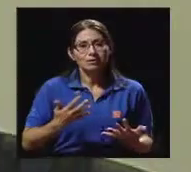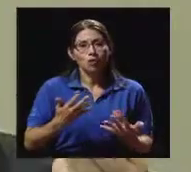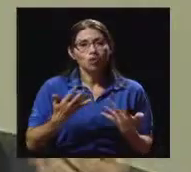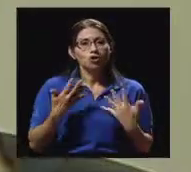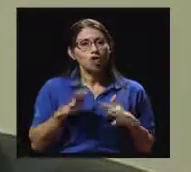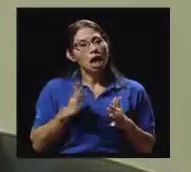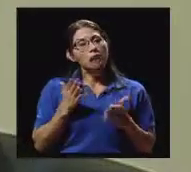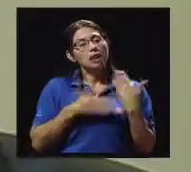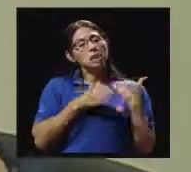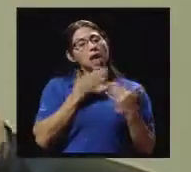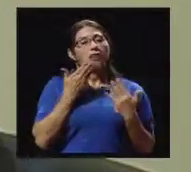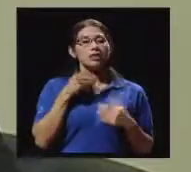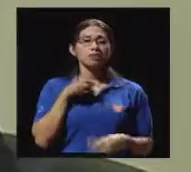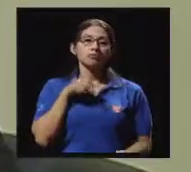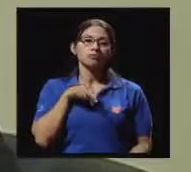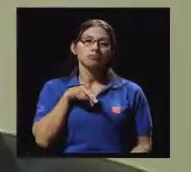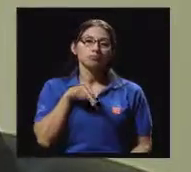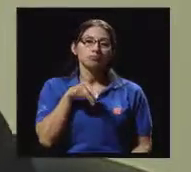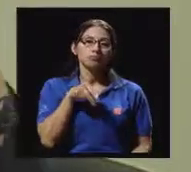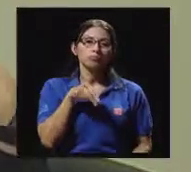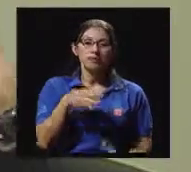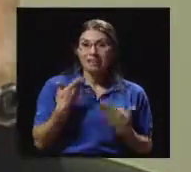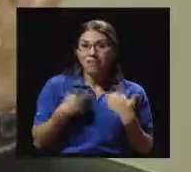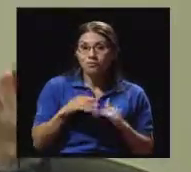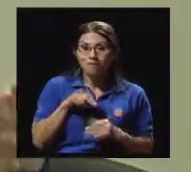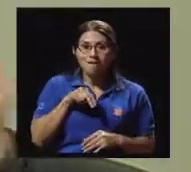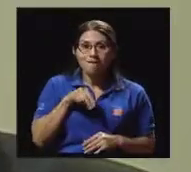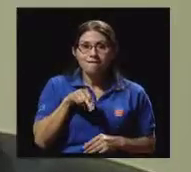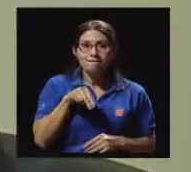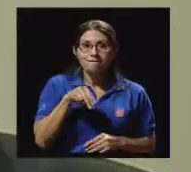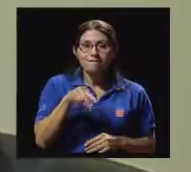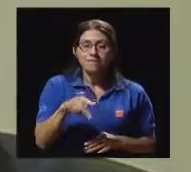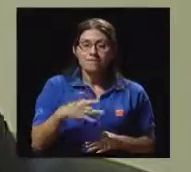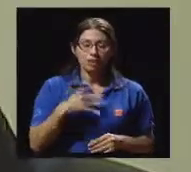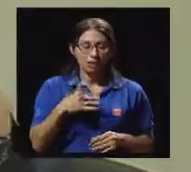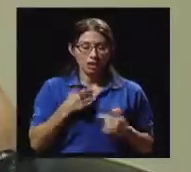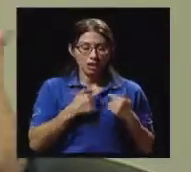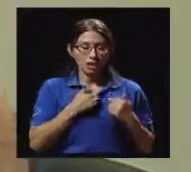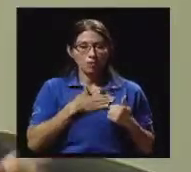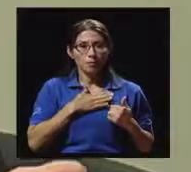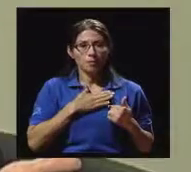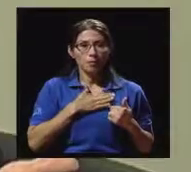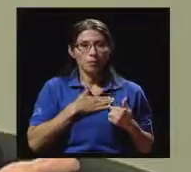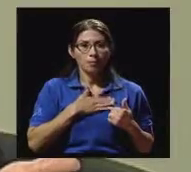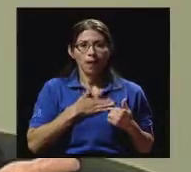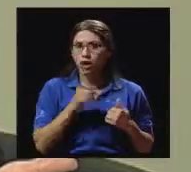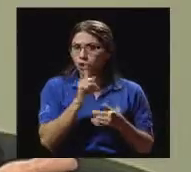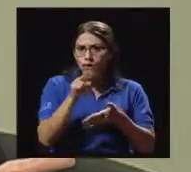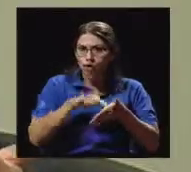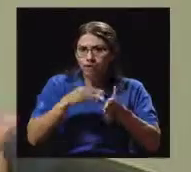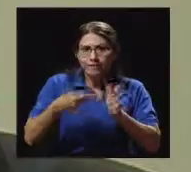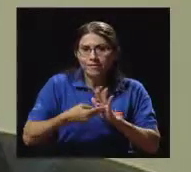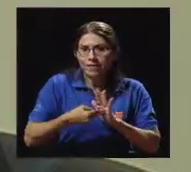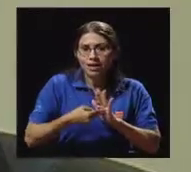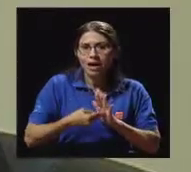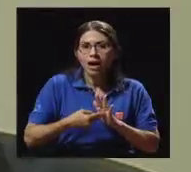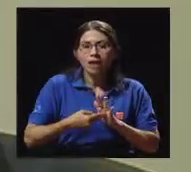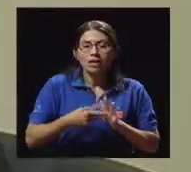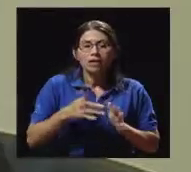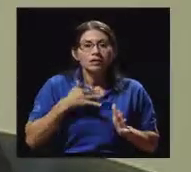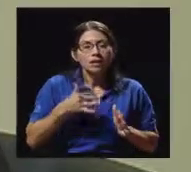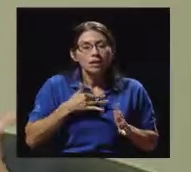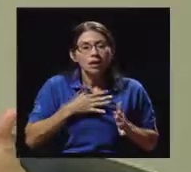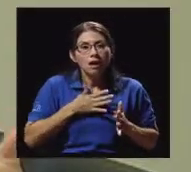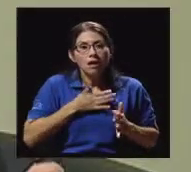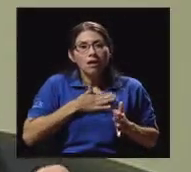más intenso, ya yo voy a sentir la palpitación un poquito más agitada. Como le digo, no es tampoco llegar a sentir el